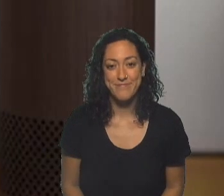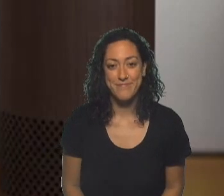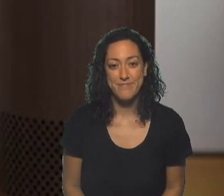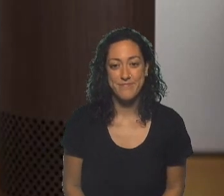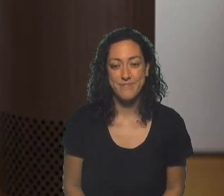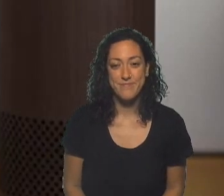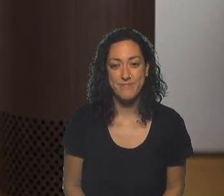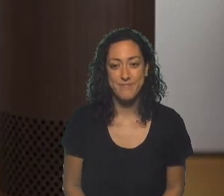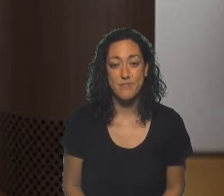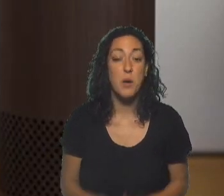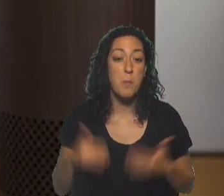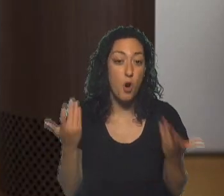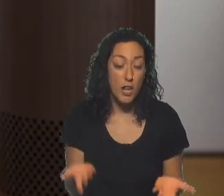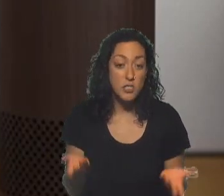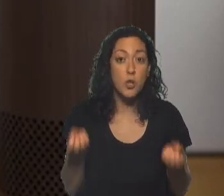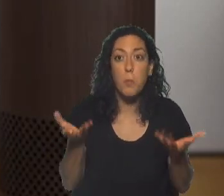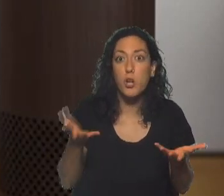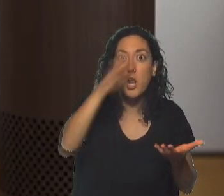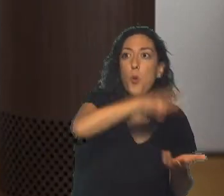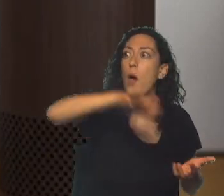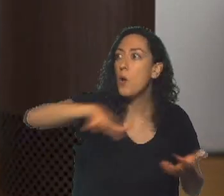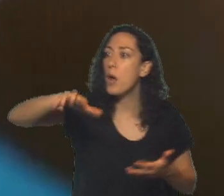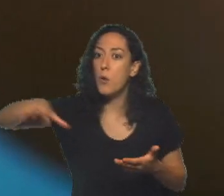Esa la razón, está en todos lados.